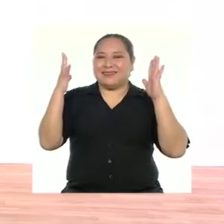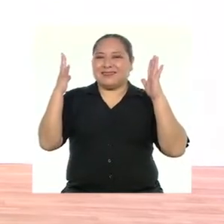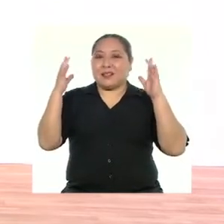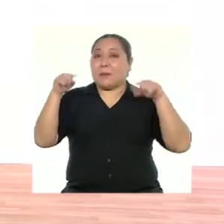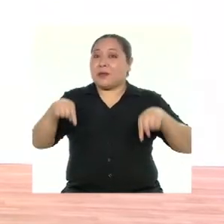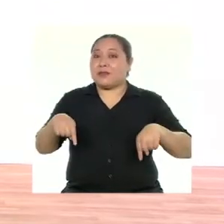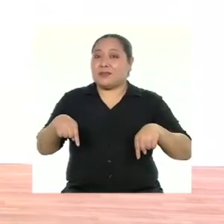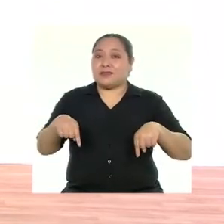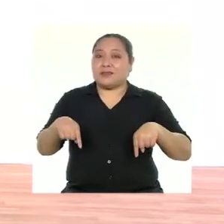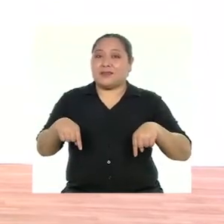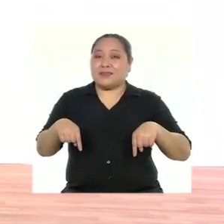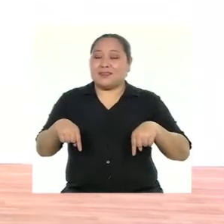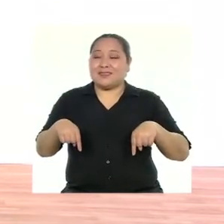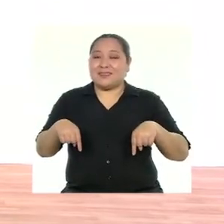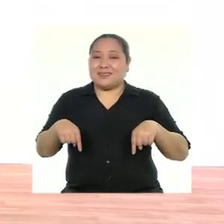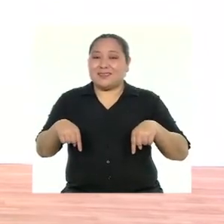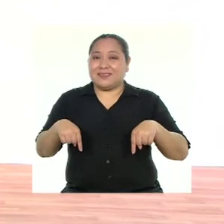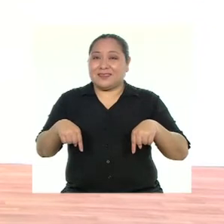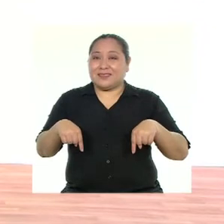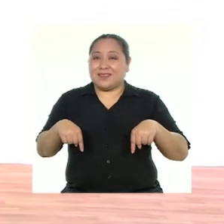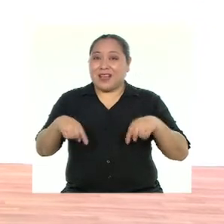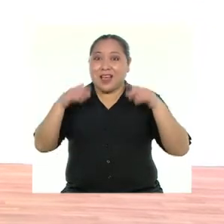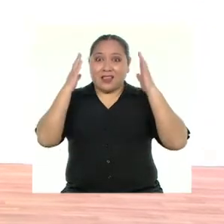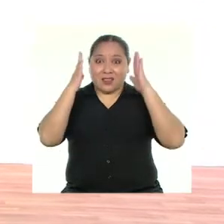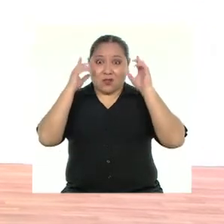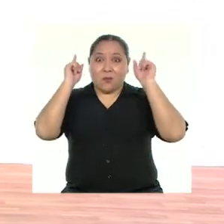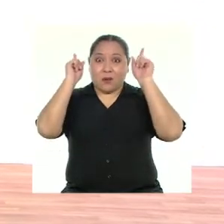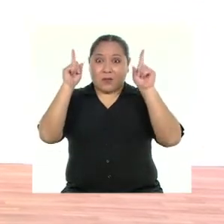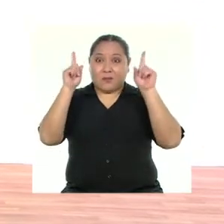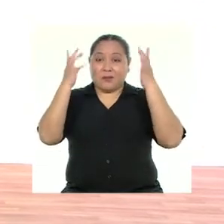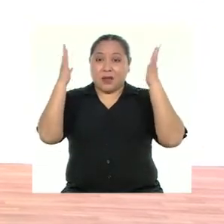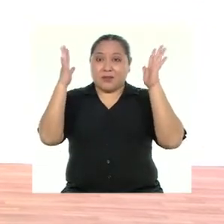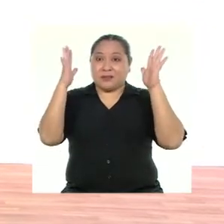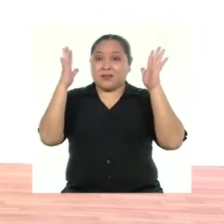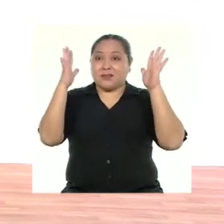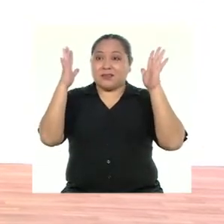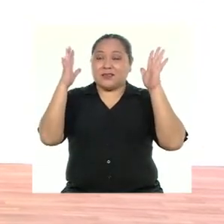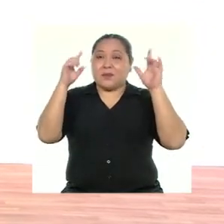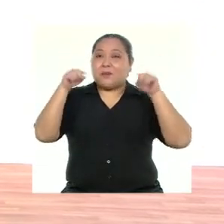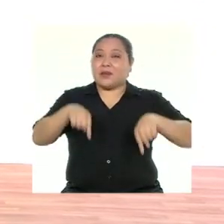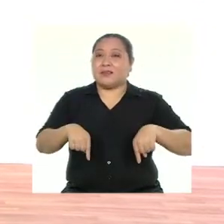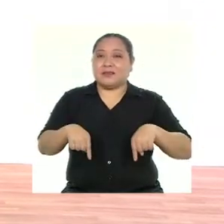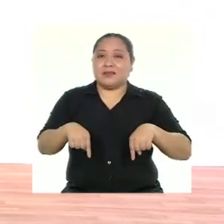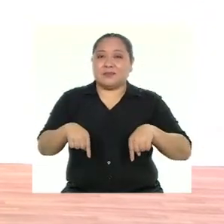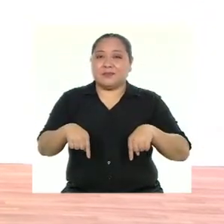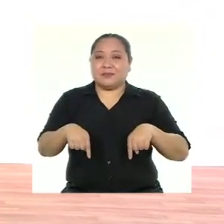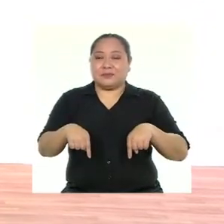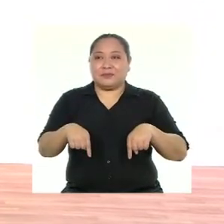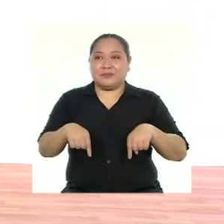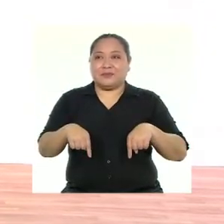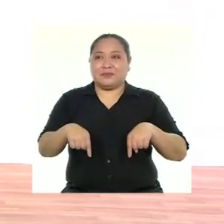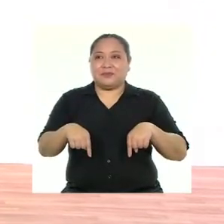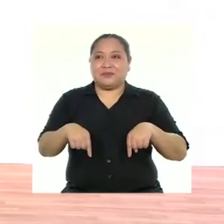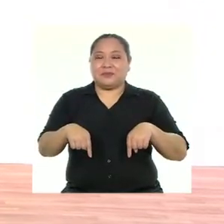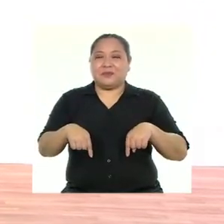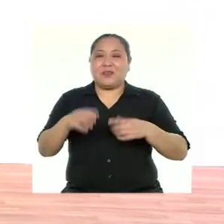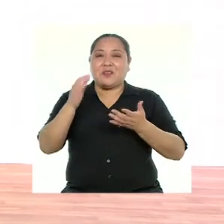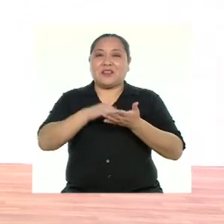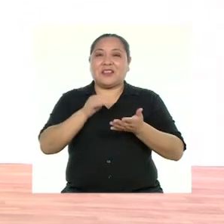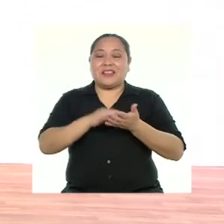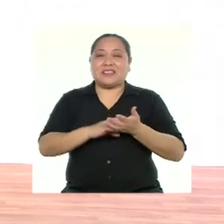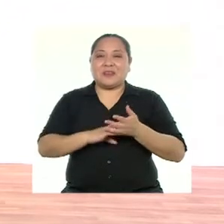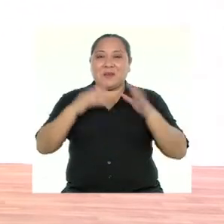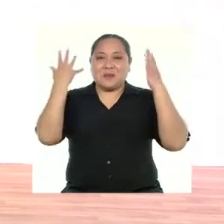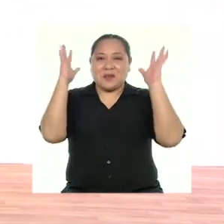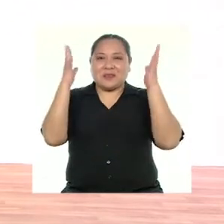Pies. Atento. Palmas. Pies. Una más. Palmas.